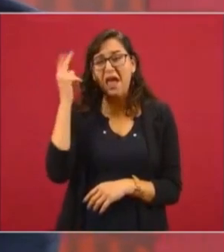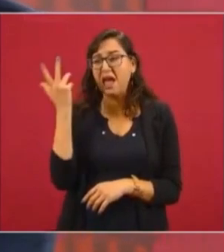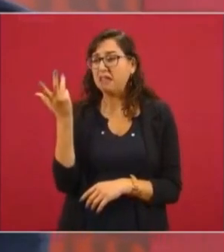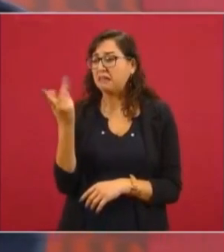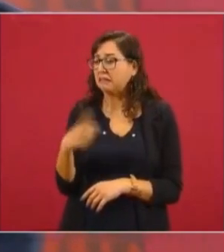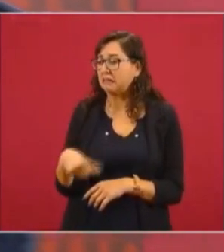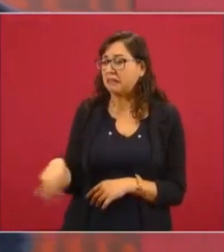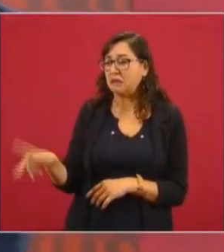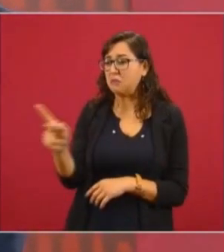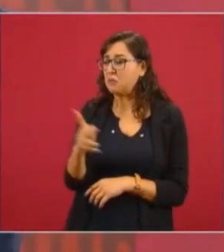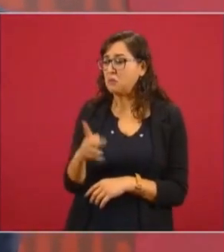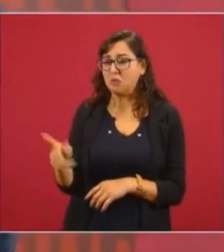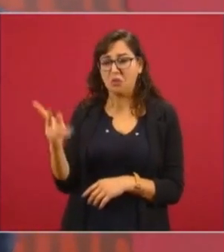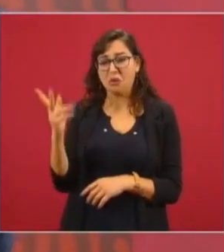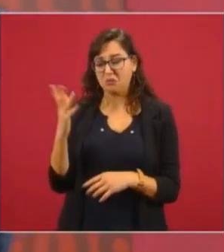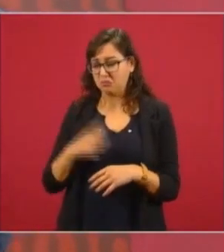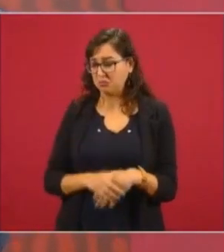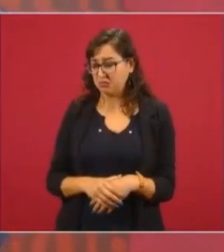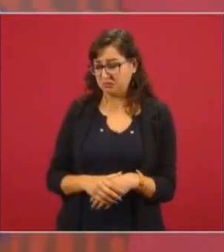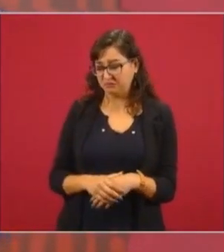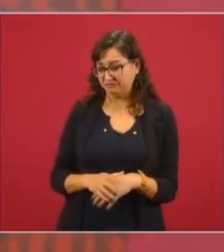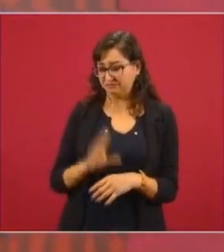bárbaro,